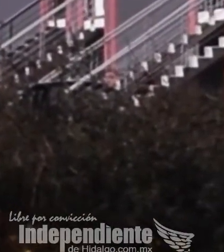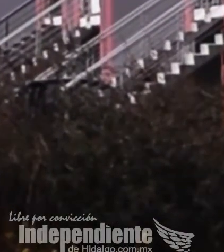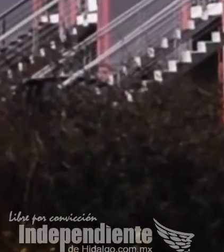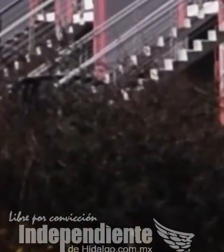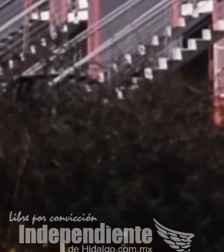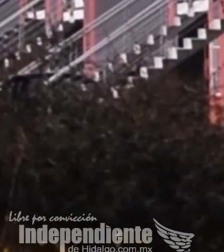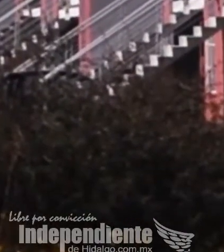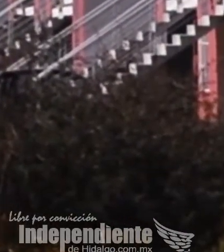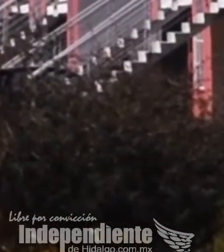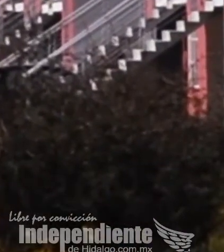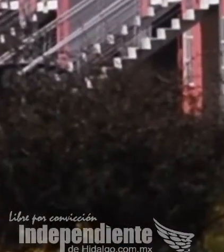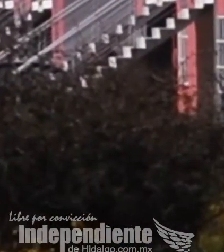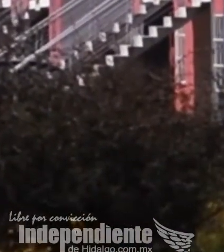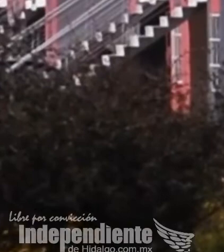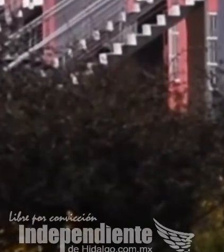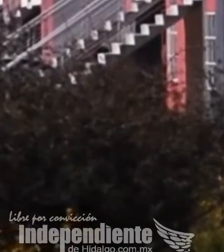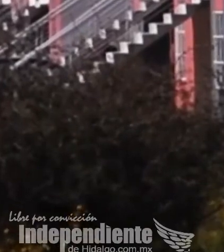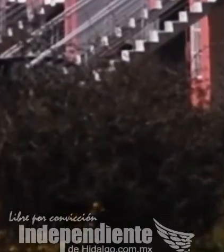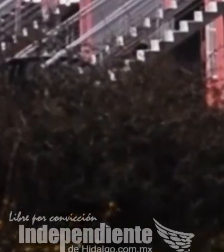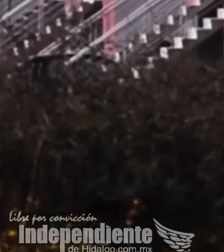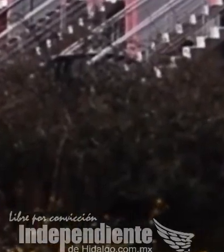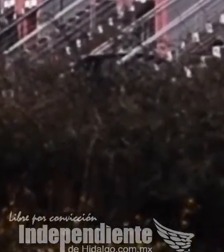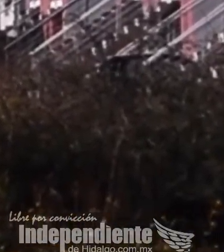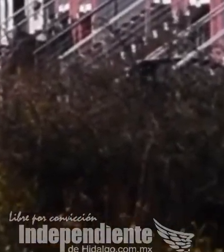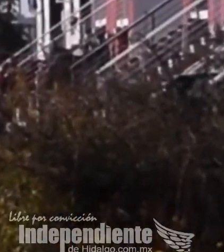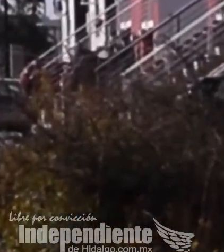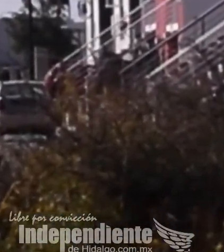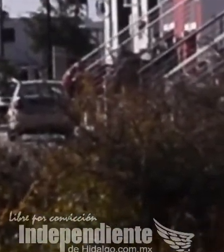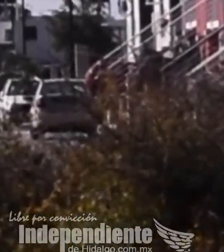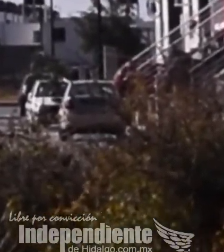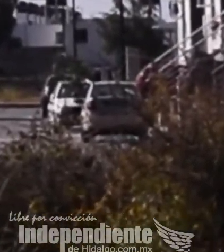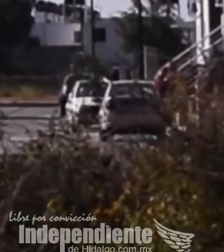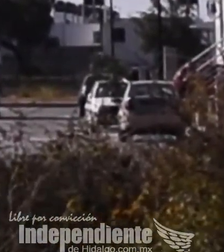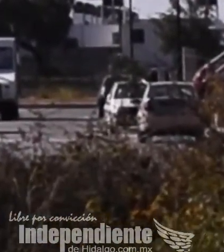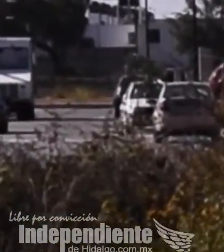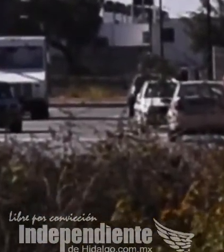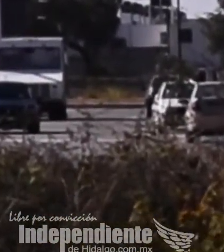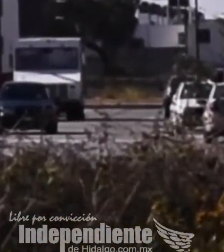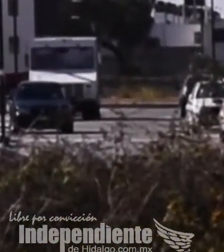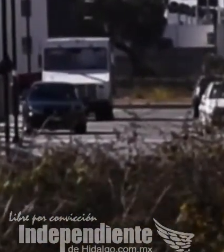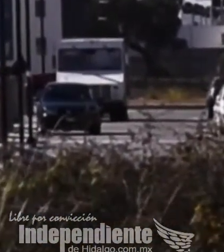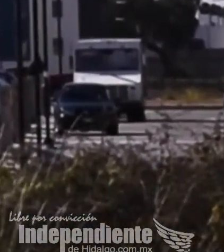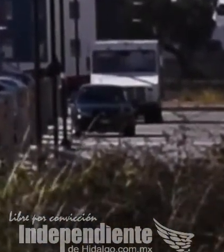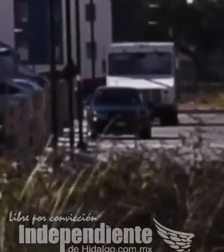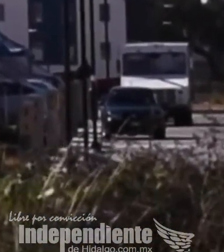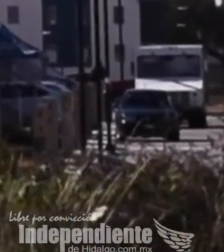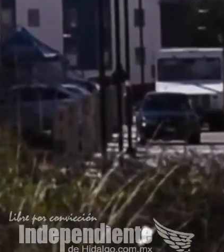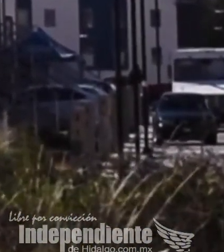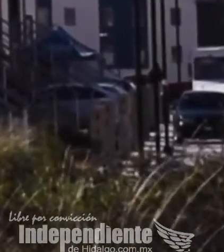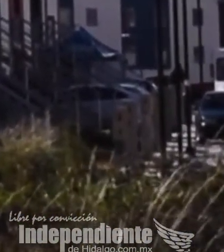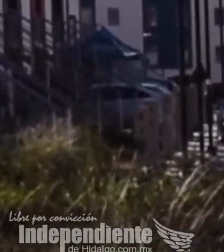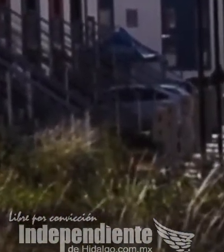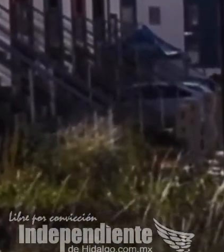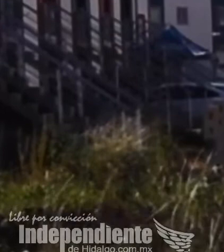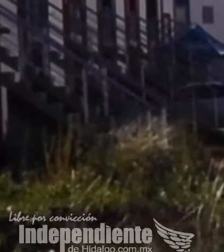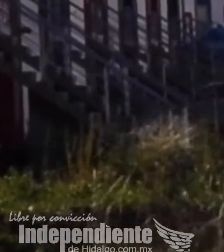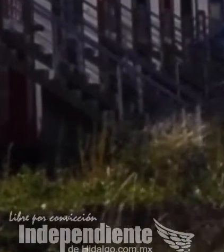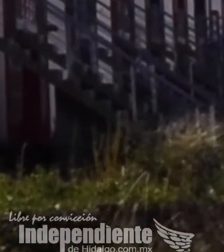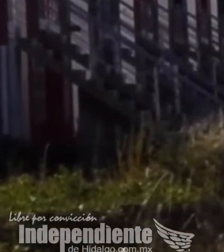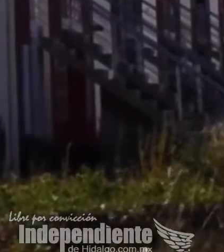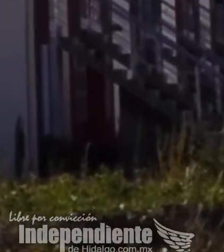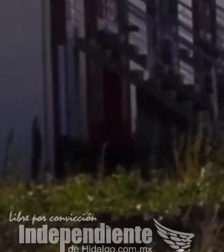titular de la Sedatu destacó que esa situación surge por el abandono de las casas debido a varios factores, entre ellos el